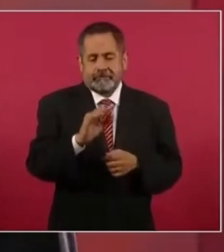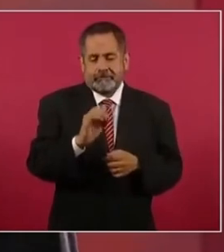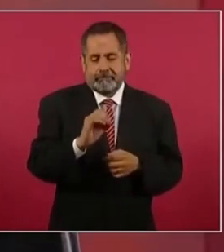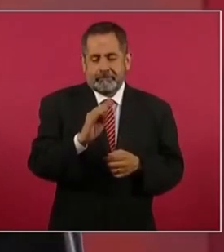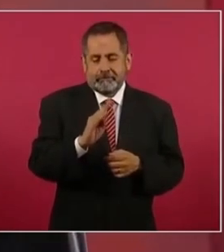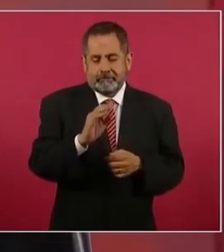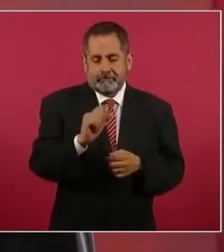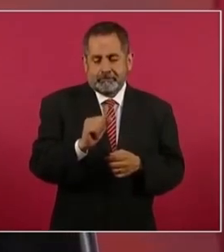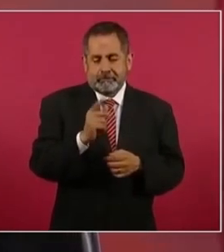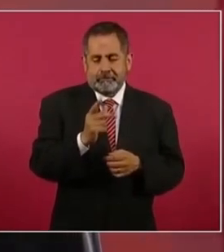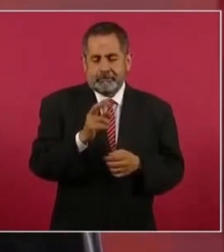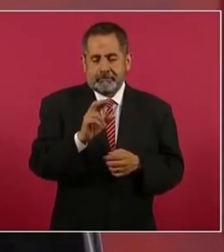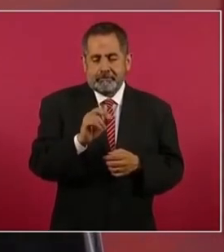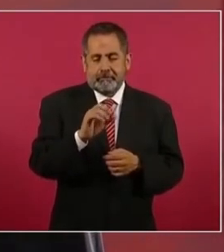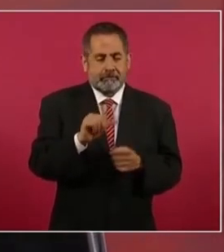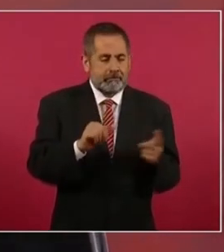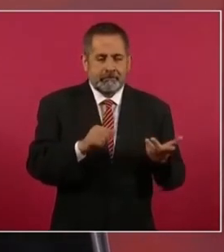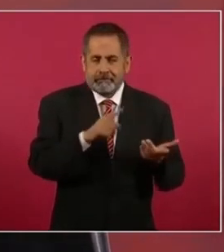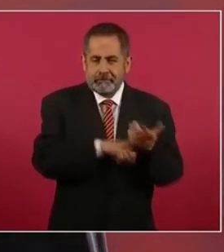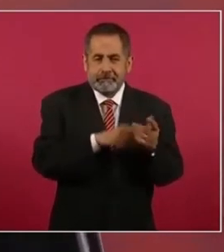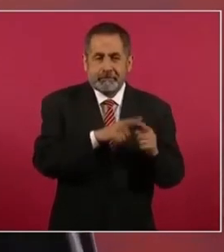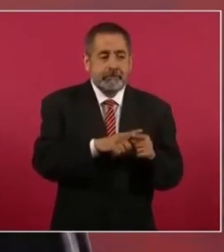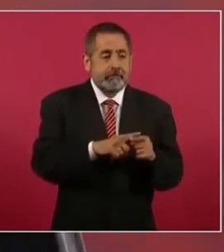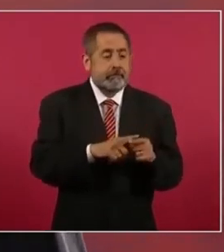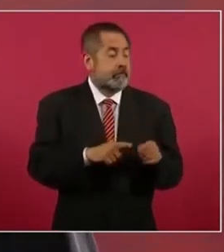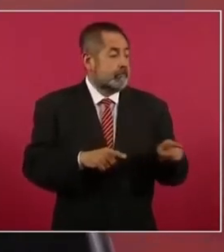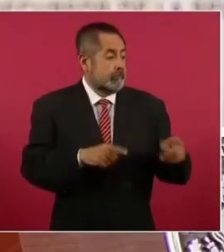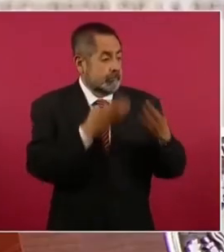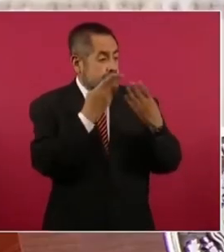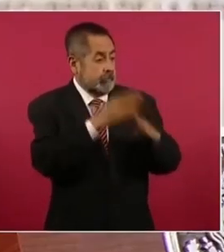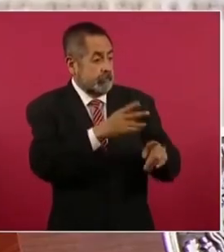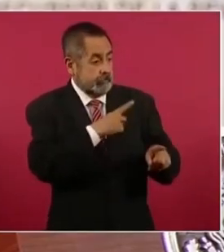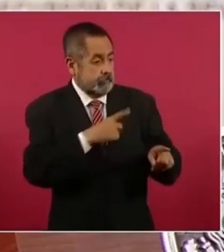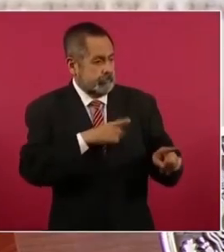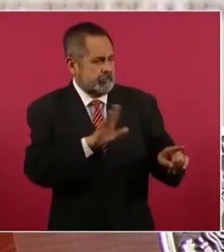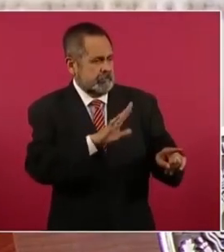privadas en deuda pública.